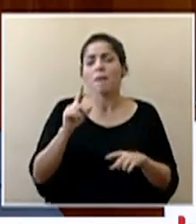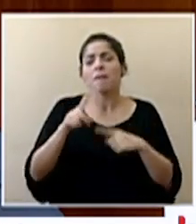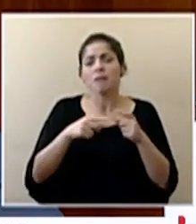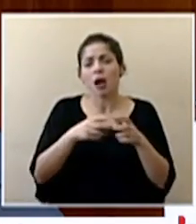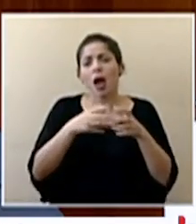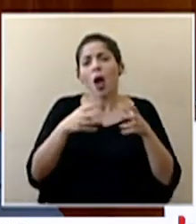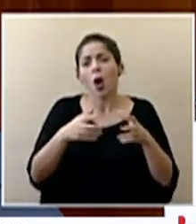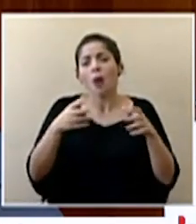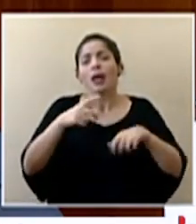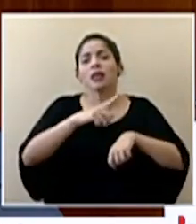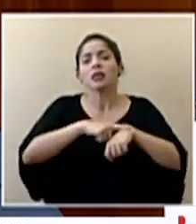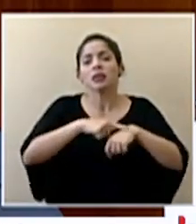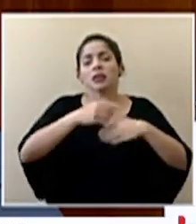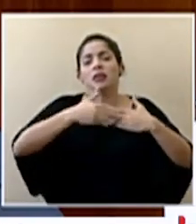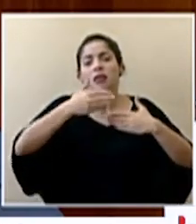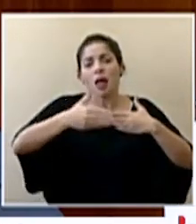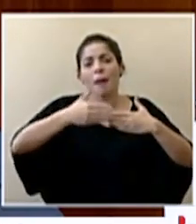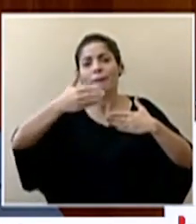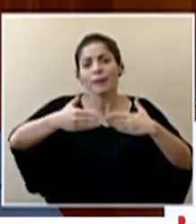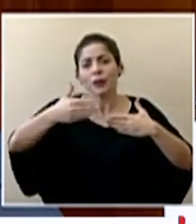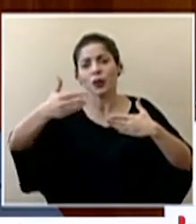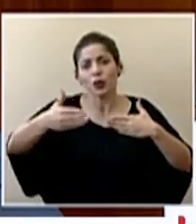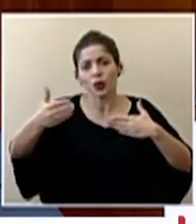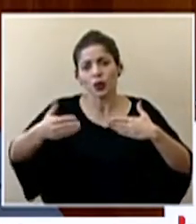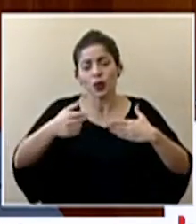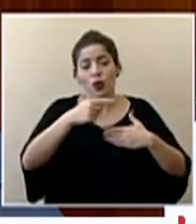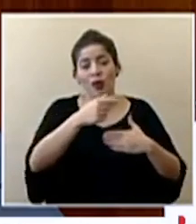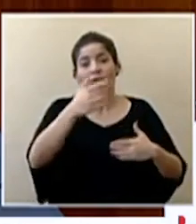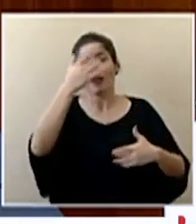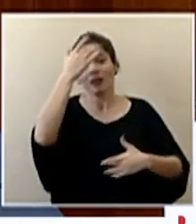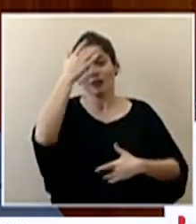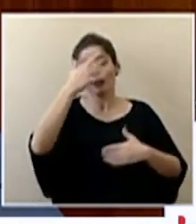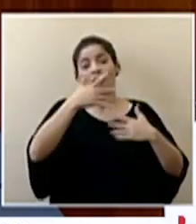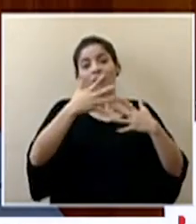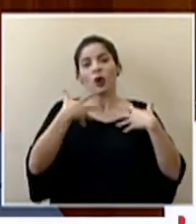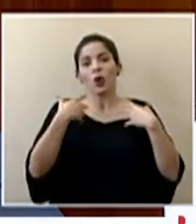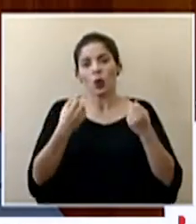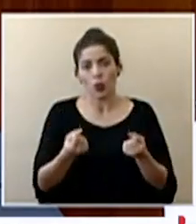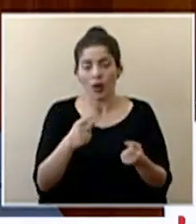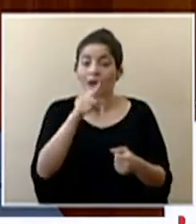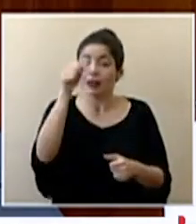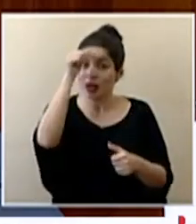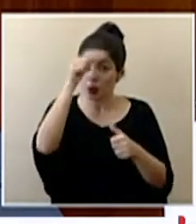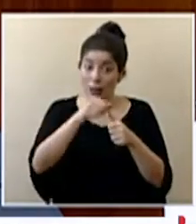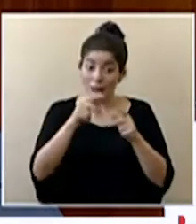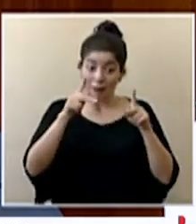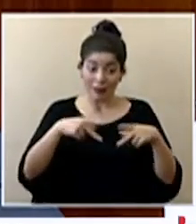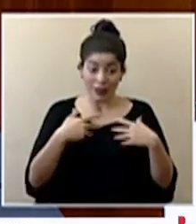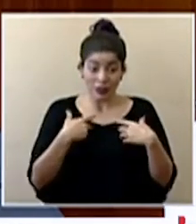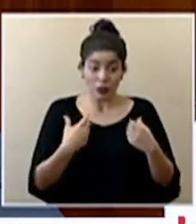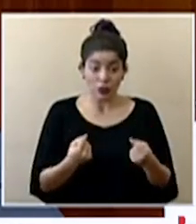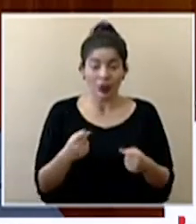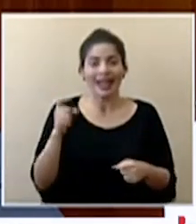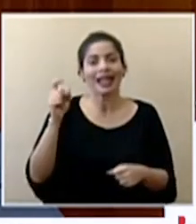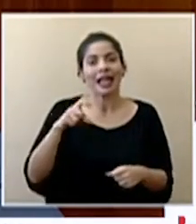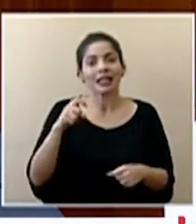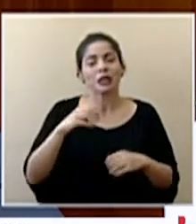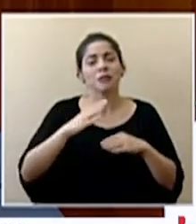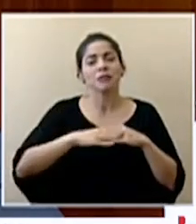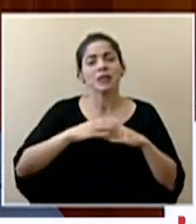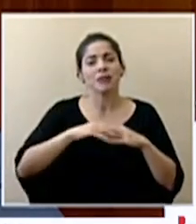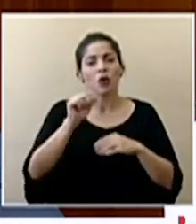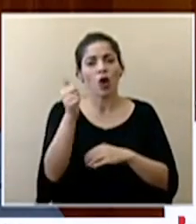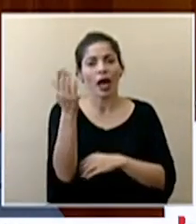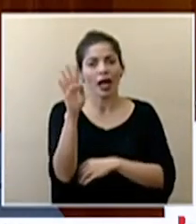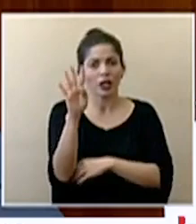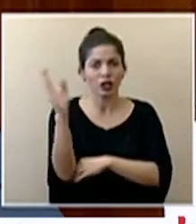conforme vaya pasando el tiempo de haberse infectado recordemos que los recuperados necesitan un mínimo de 14